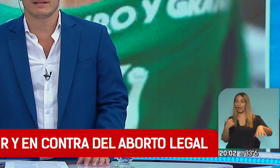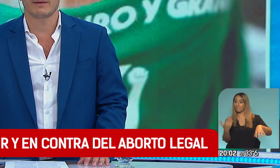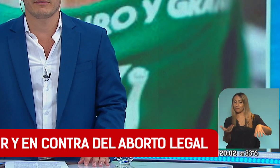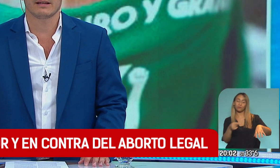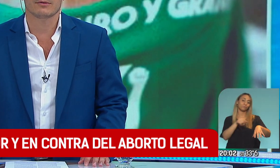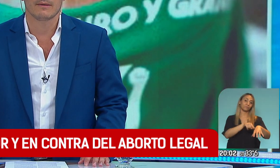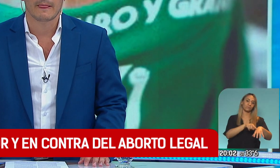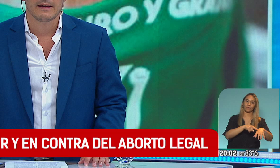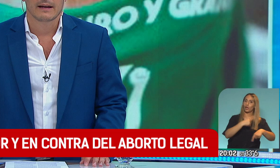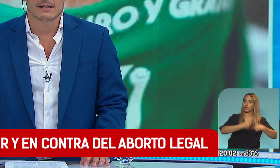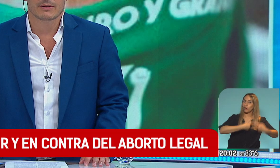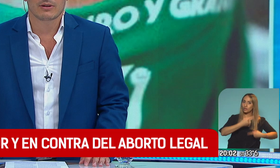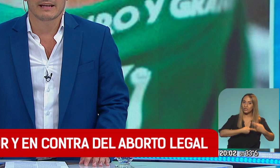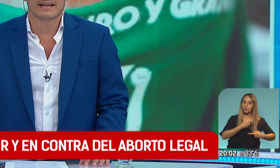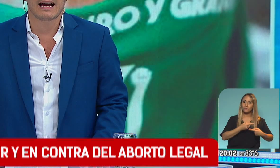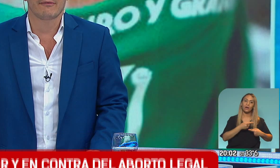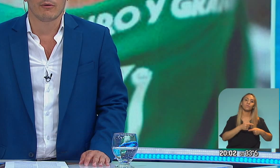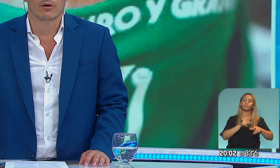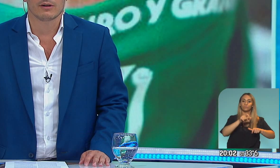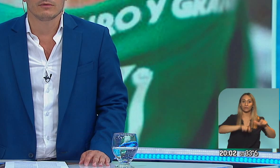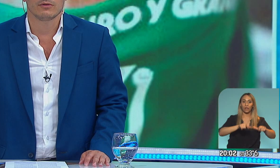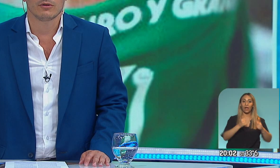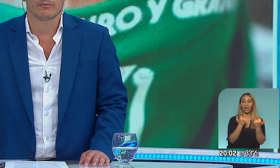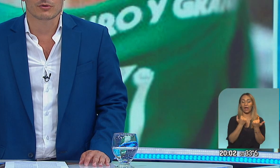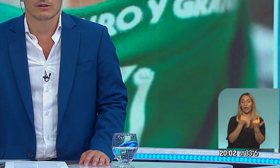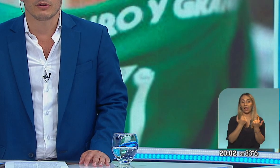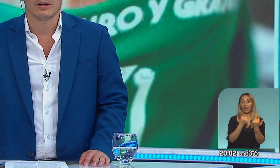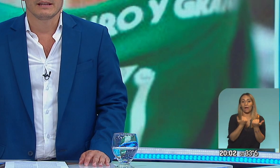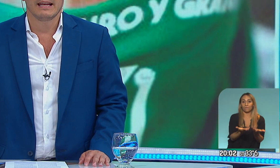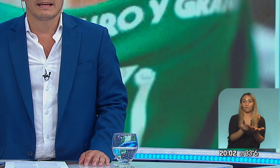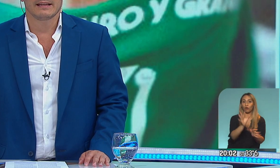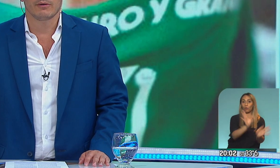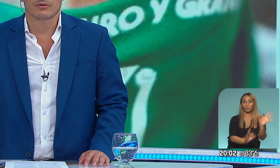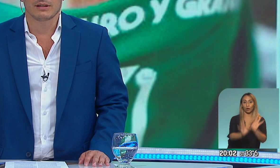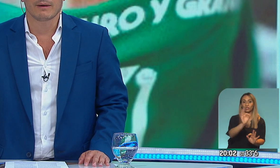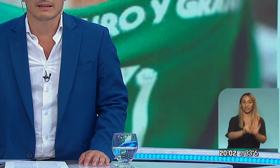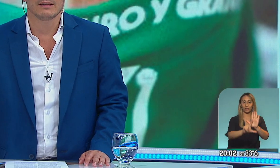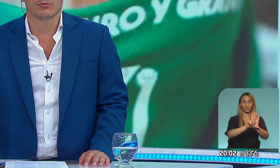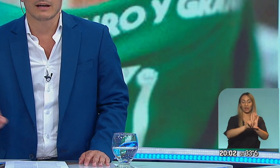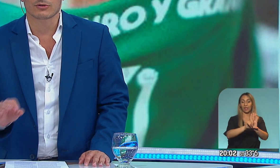naturalmente manifestándose aquellas personas que están a favor de un proyecto de ley que en este momento se debate en diputados.